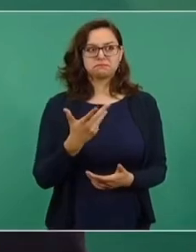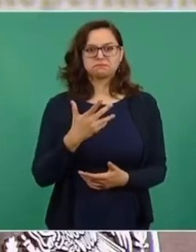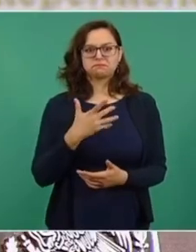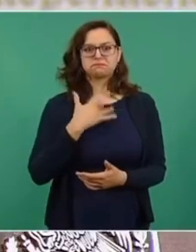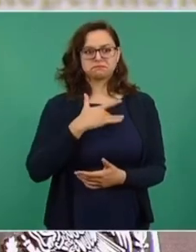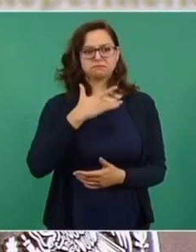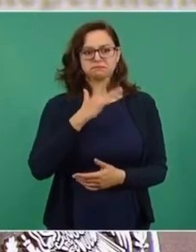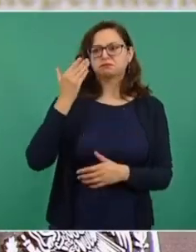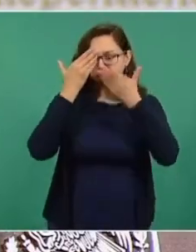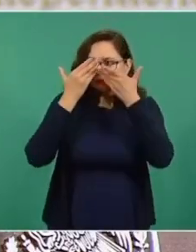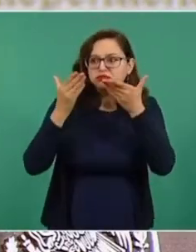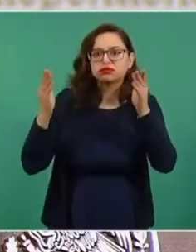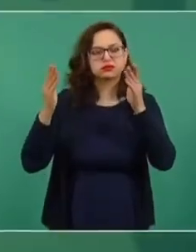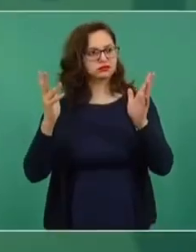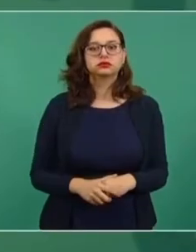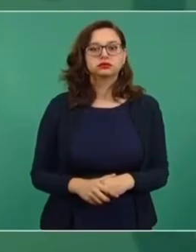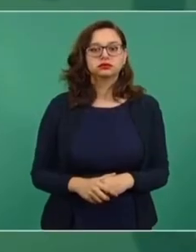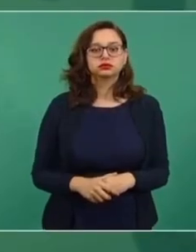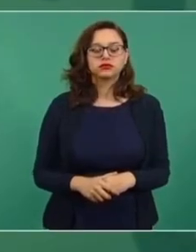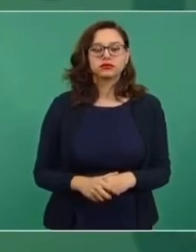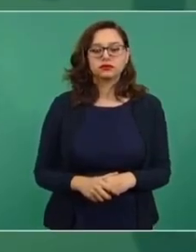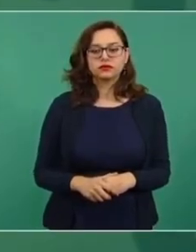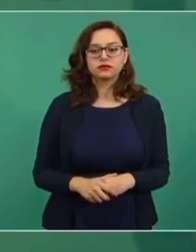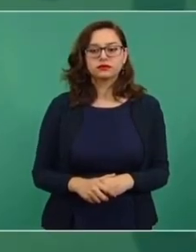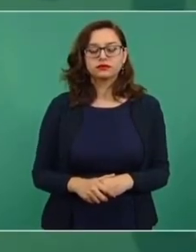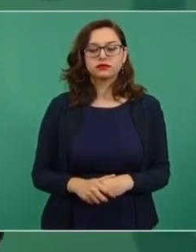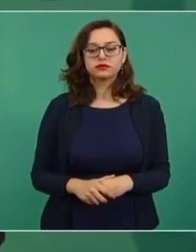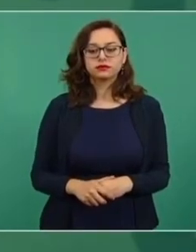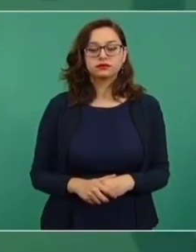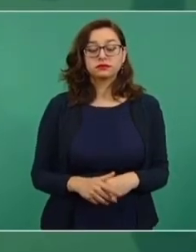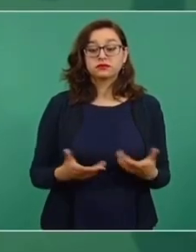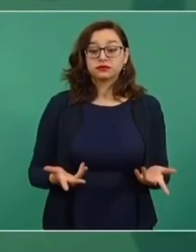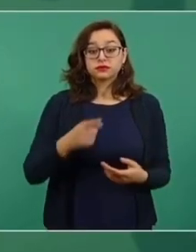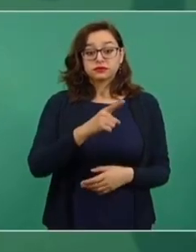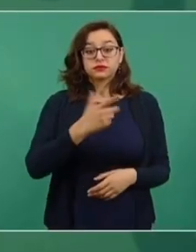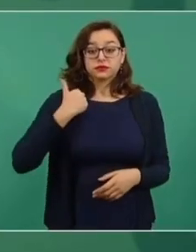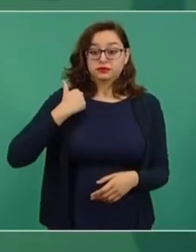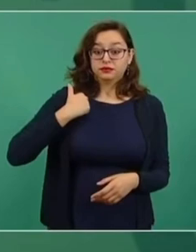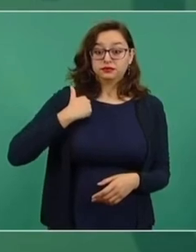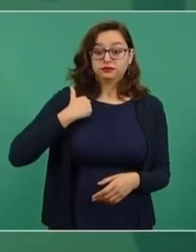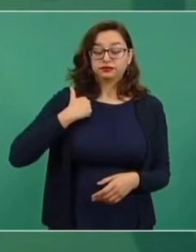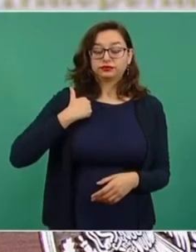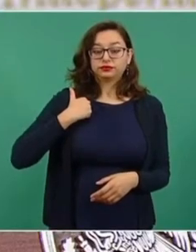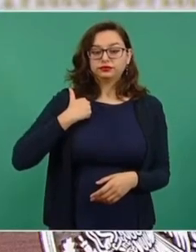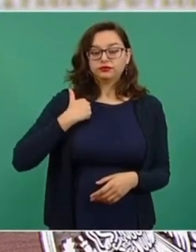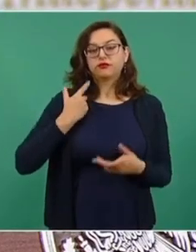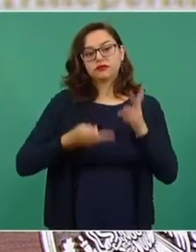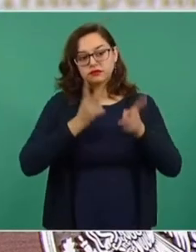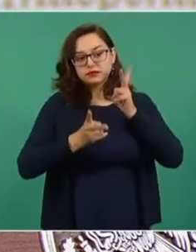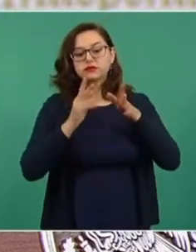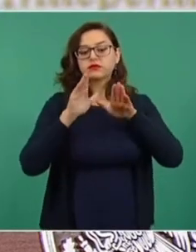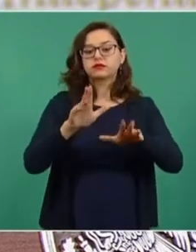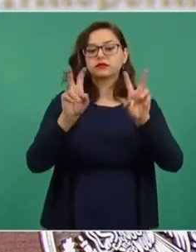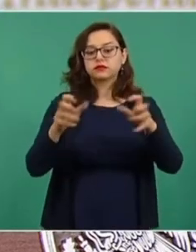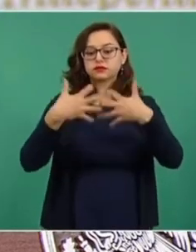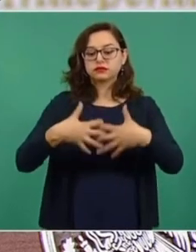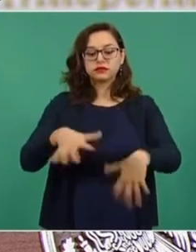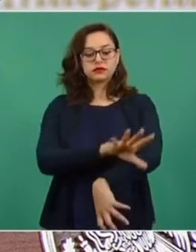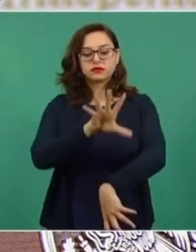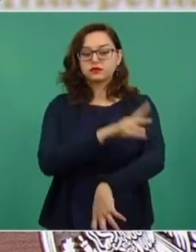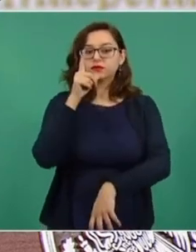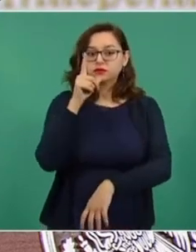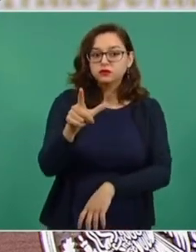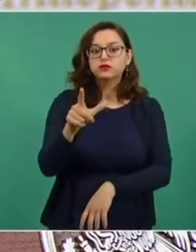progresista por las coincidencias. En el caso de Canadá hablamos de la industria eléctrica, de la